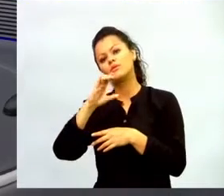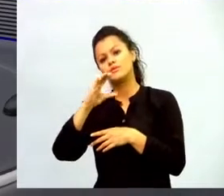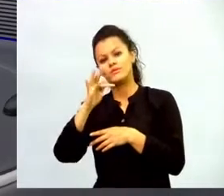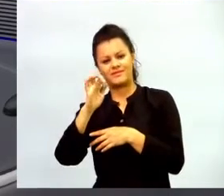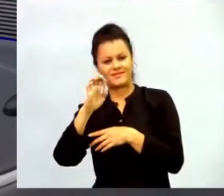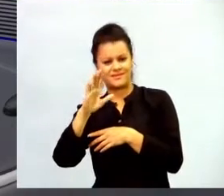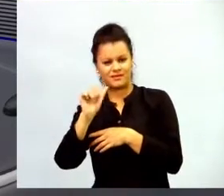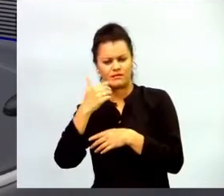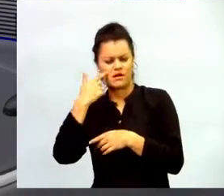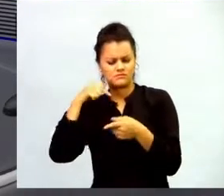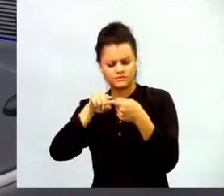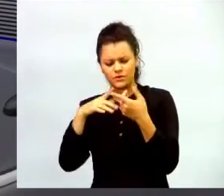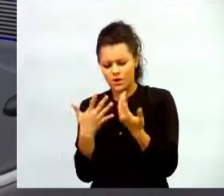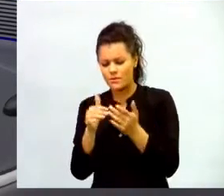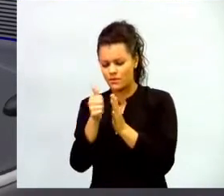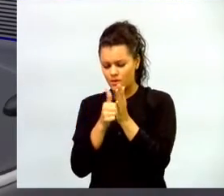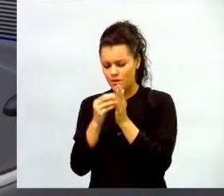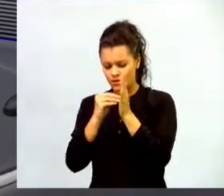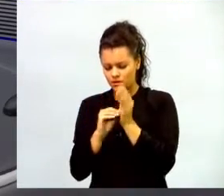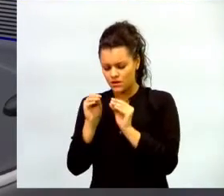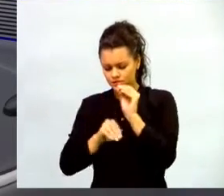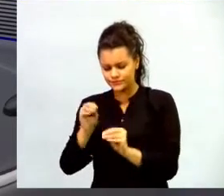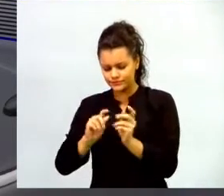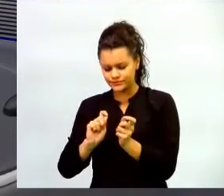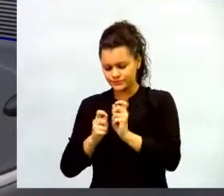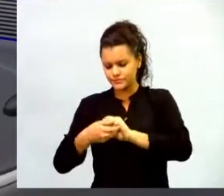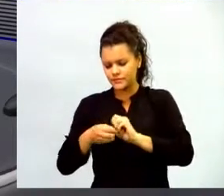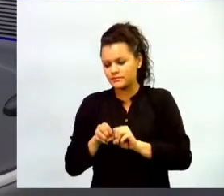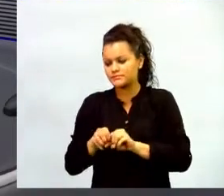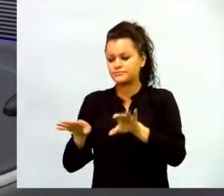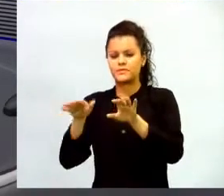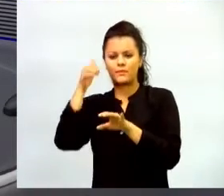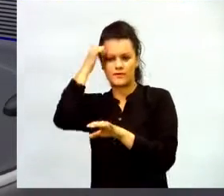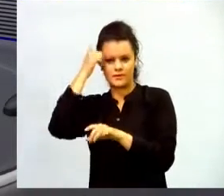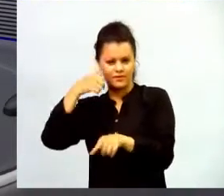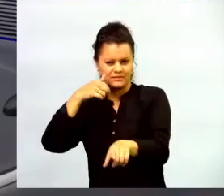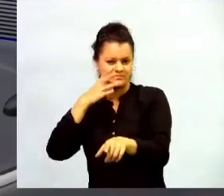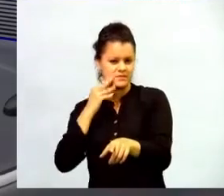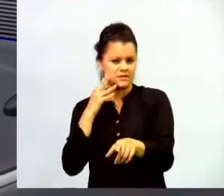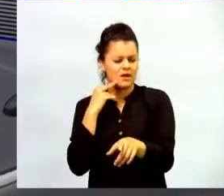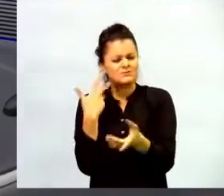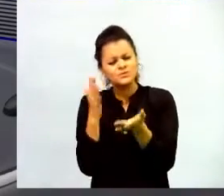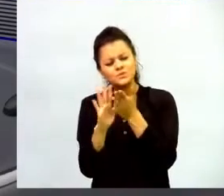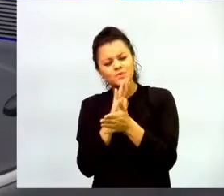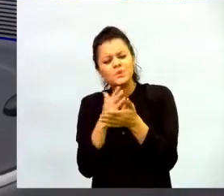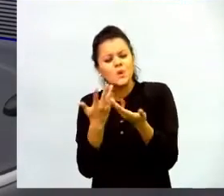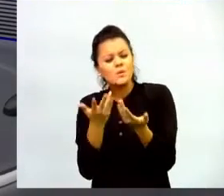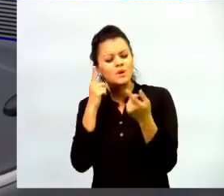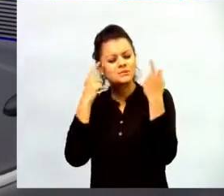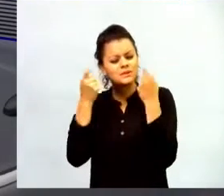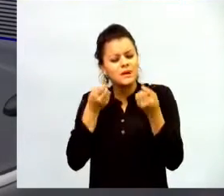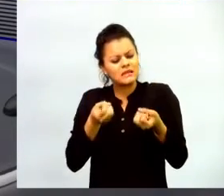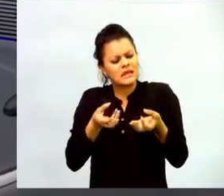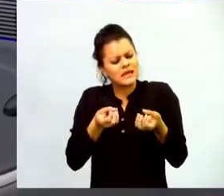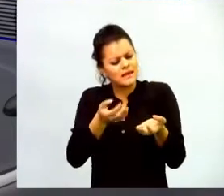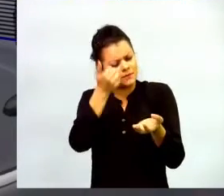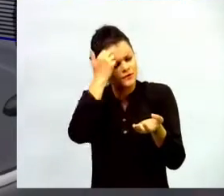contenidos y esos materiales para los maestros cuéntanos que estrategias debemos desplegar para seguir empoderando a los maestros